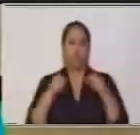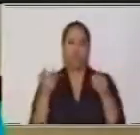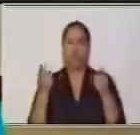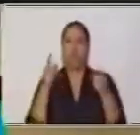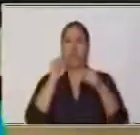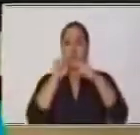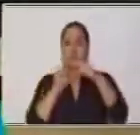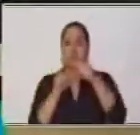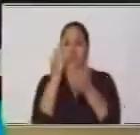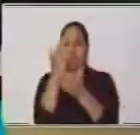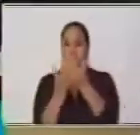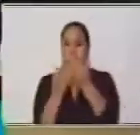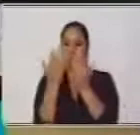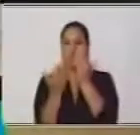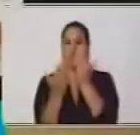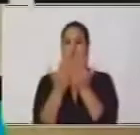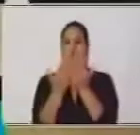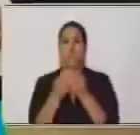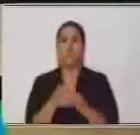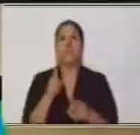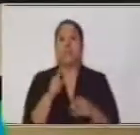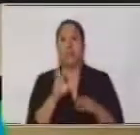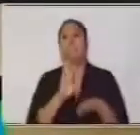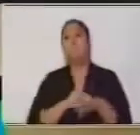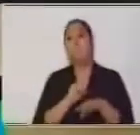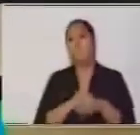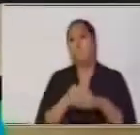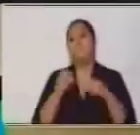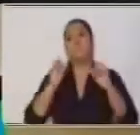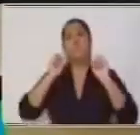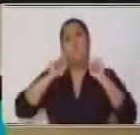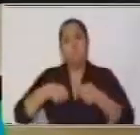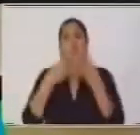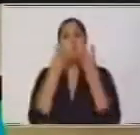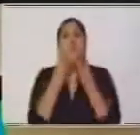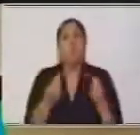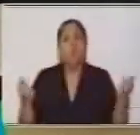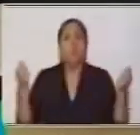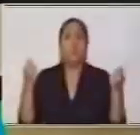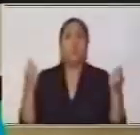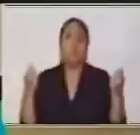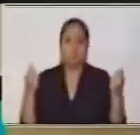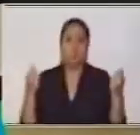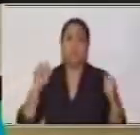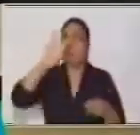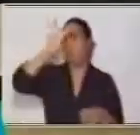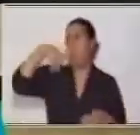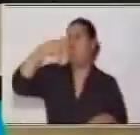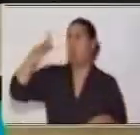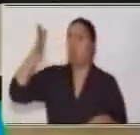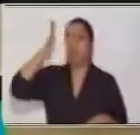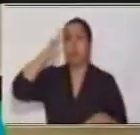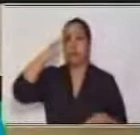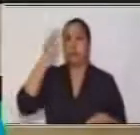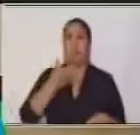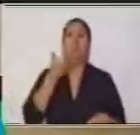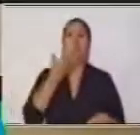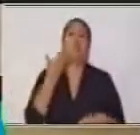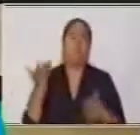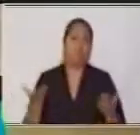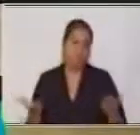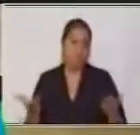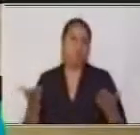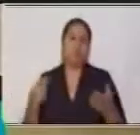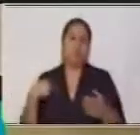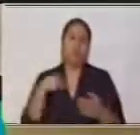de medios. Esto nos va a permitir resolver tablas de proporcionalidad y nos va a ayudar a hacernos la vida más sencilla cuando tengamos